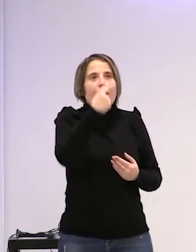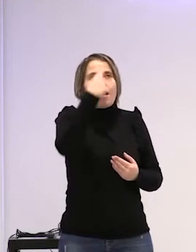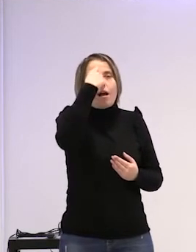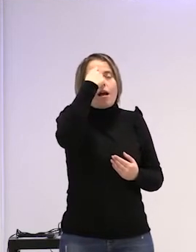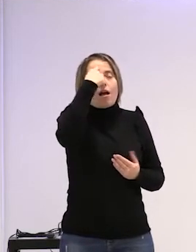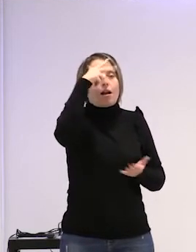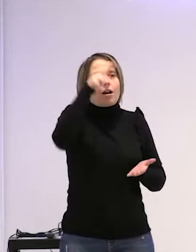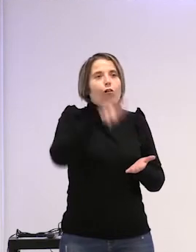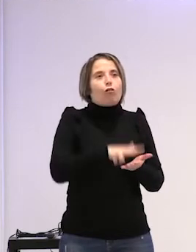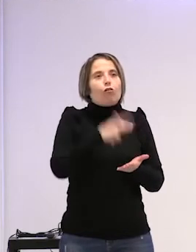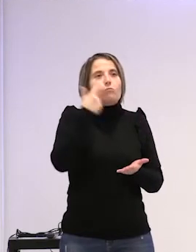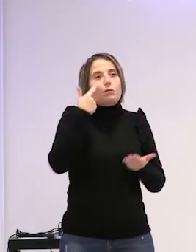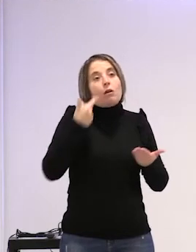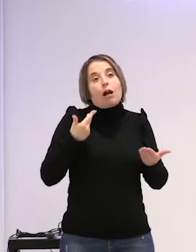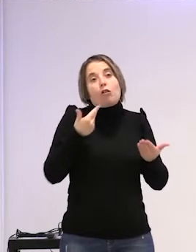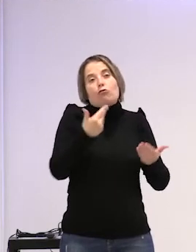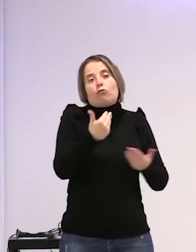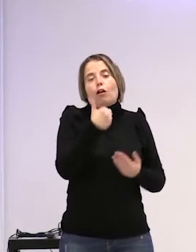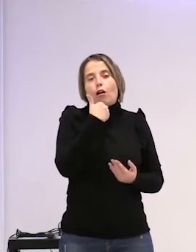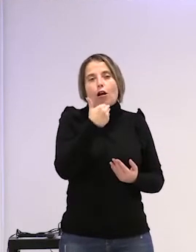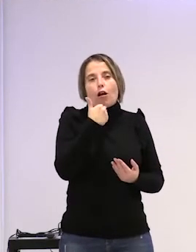reconocía que le hubiese ayudado